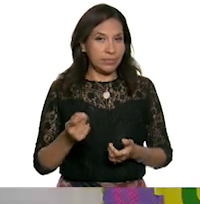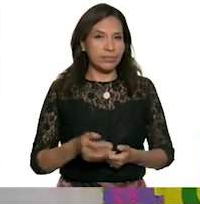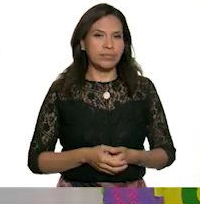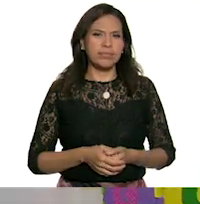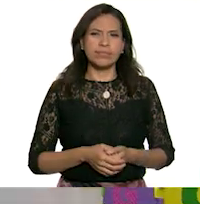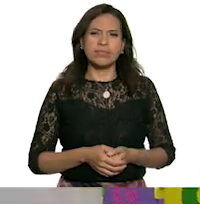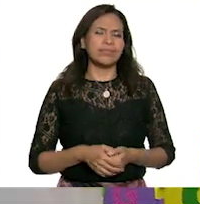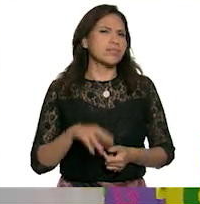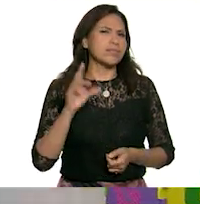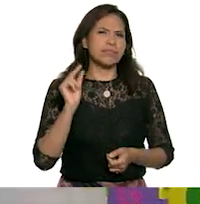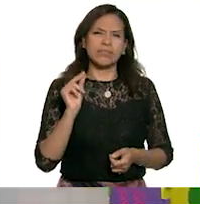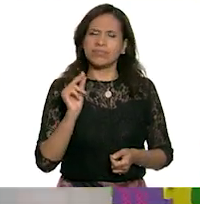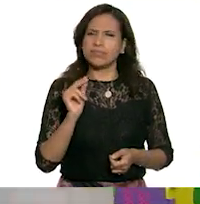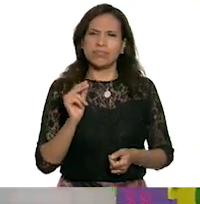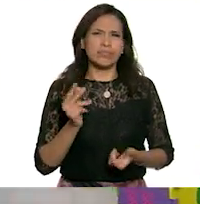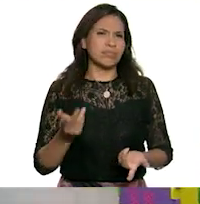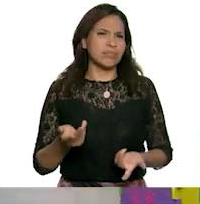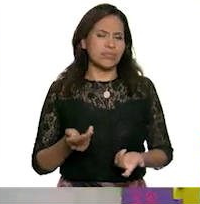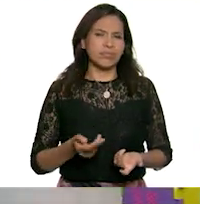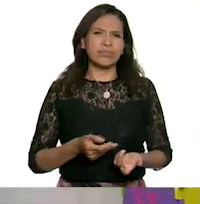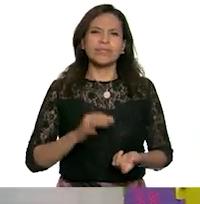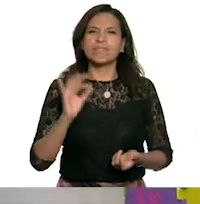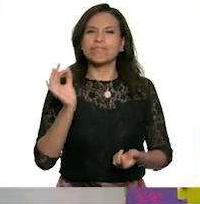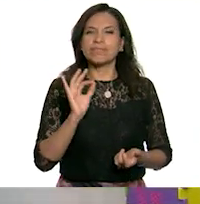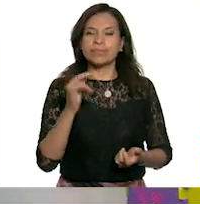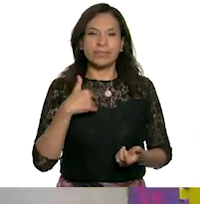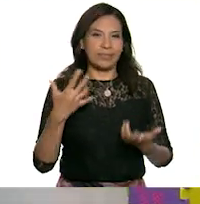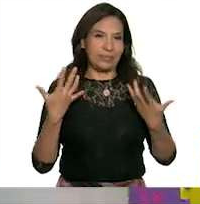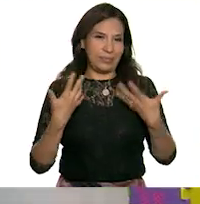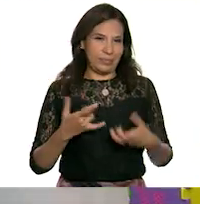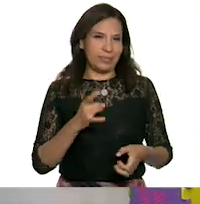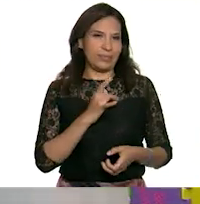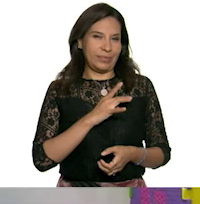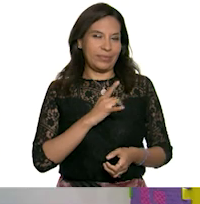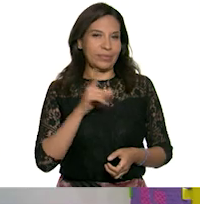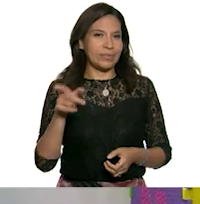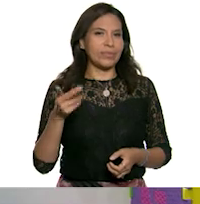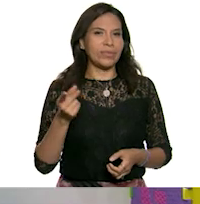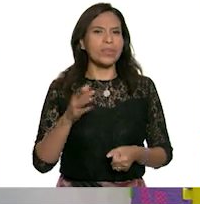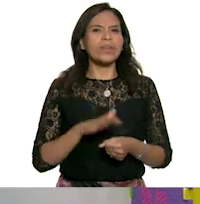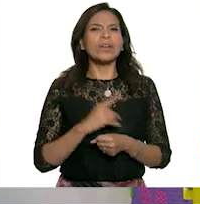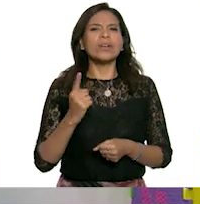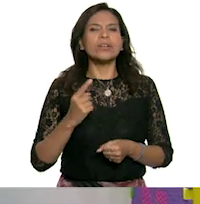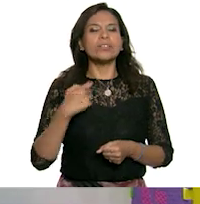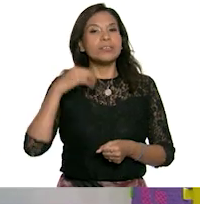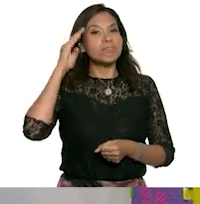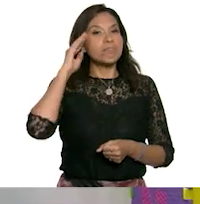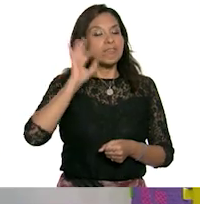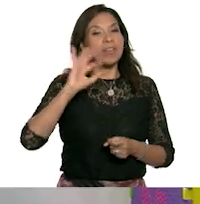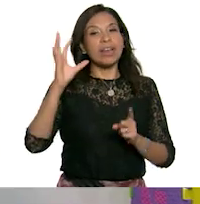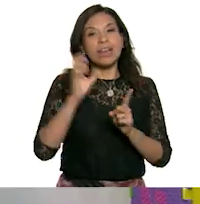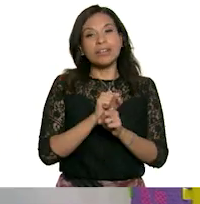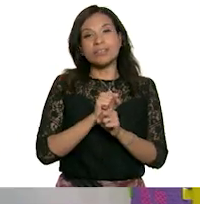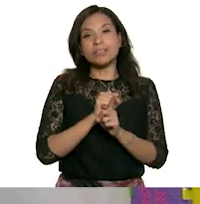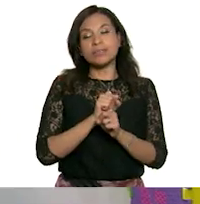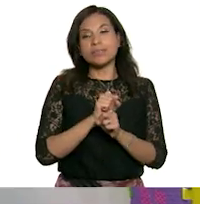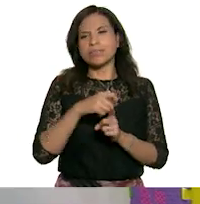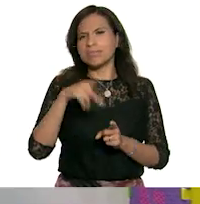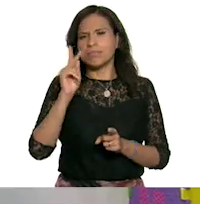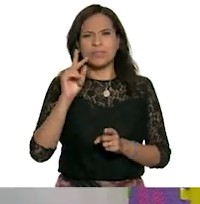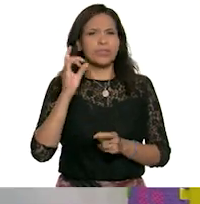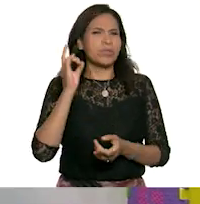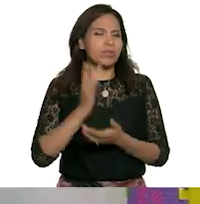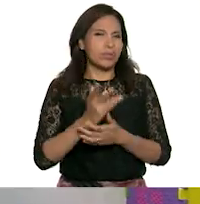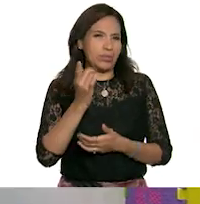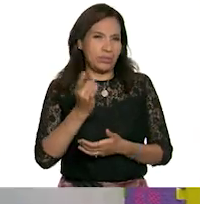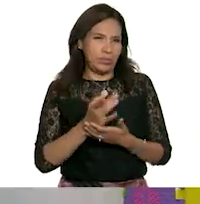Pues la verdad es que no maestra Eli digamos que el susto que me dio el perro fue porque pensé que me iba a morder pero pues nada